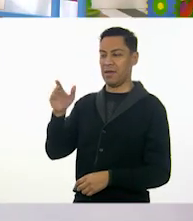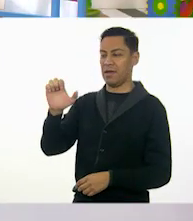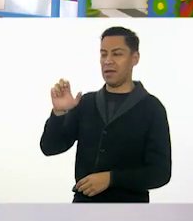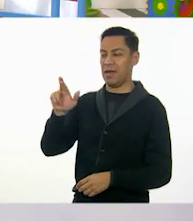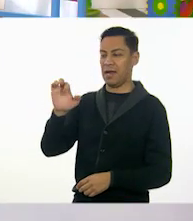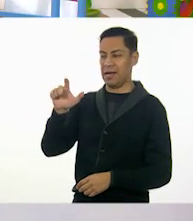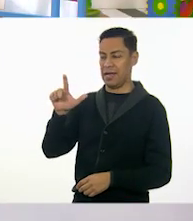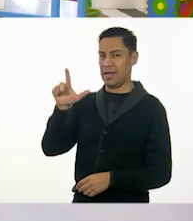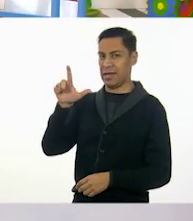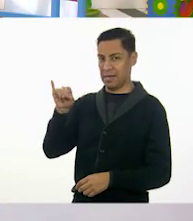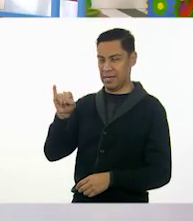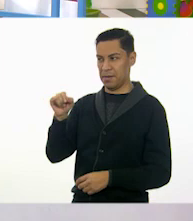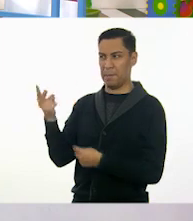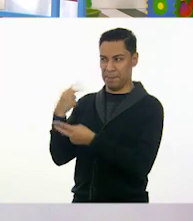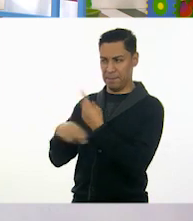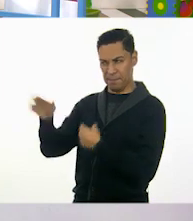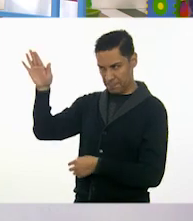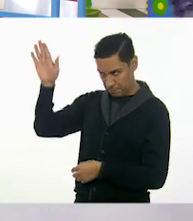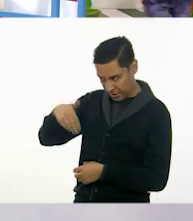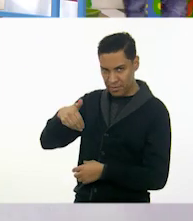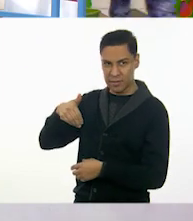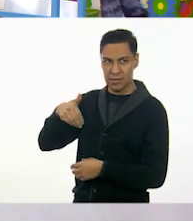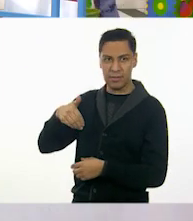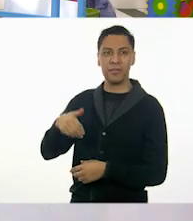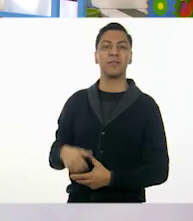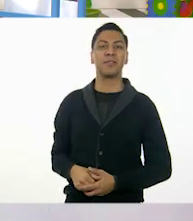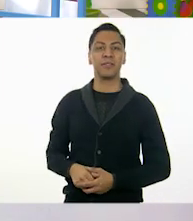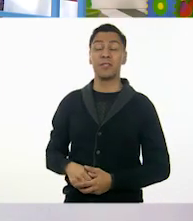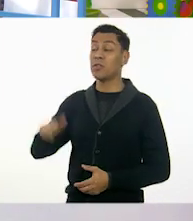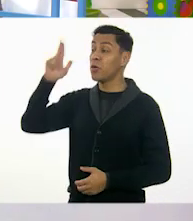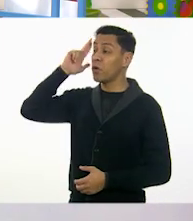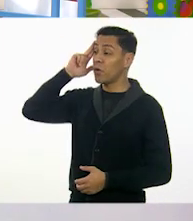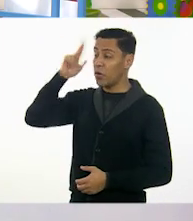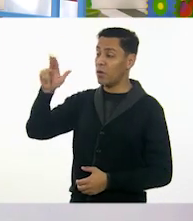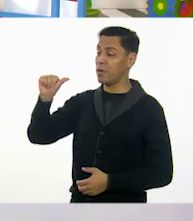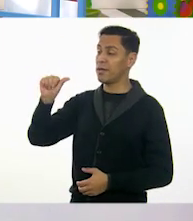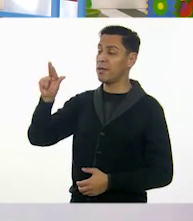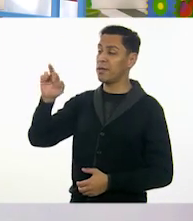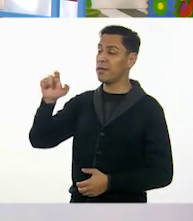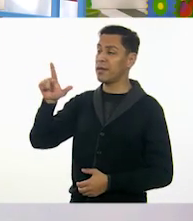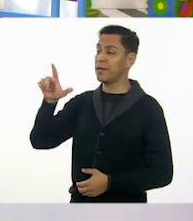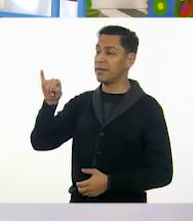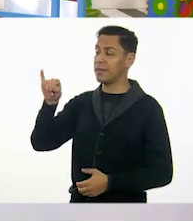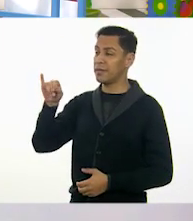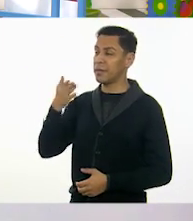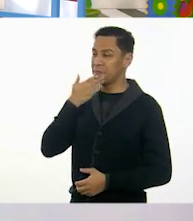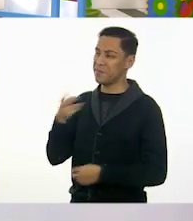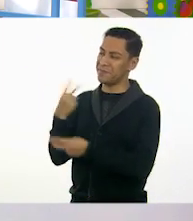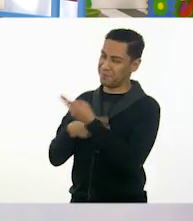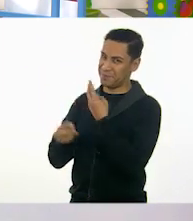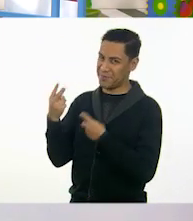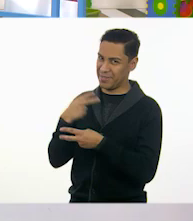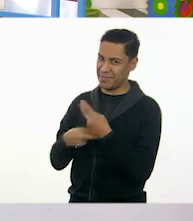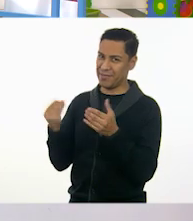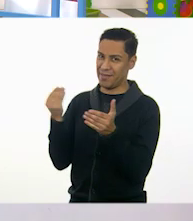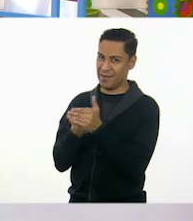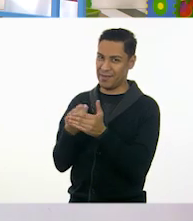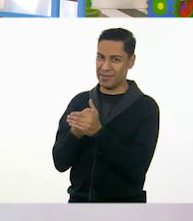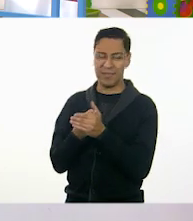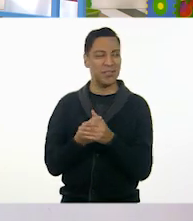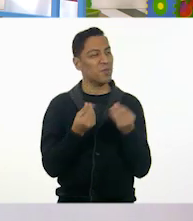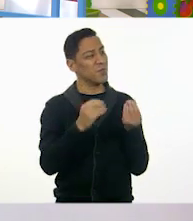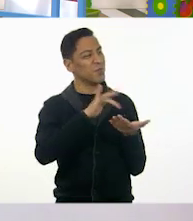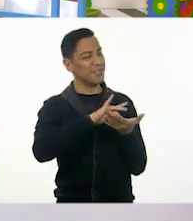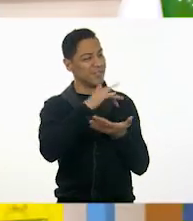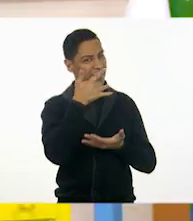pasa? Yo voy a trabajar desde mi lugar. Muy bien. Hola. Hola, Lely. Bienvenida a nuestra clase. Muchas